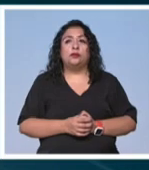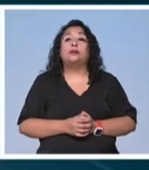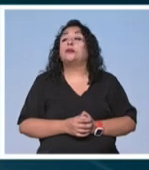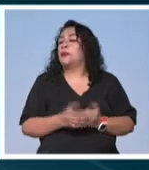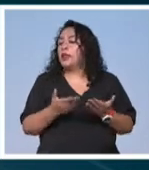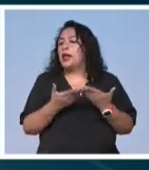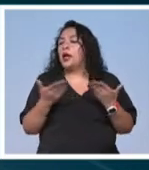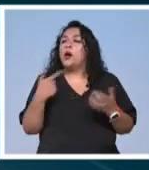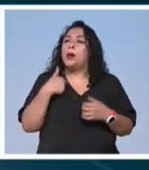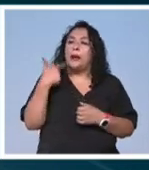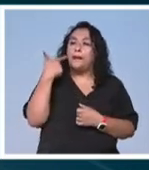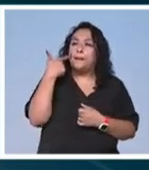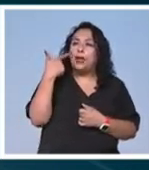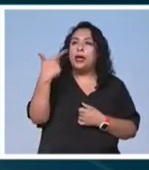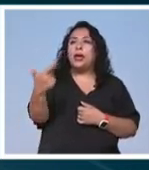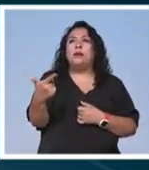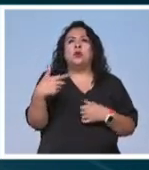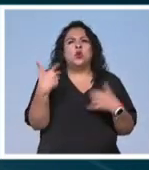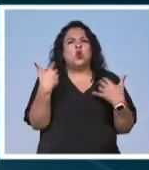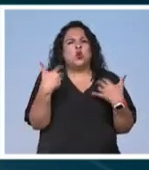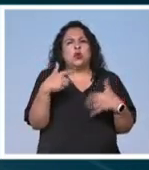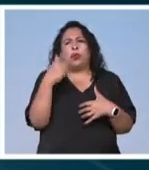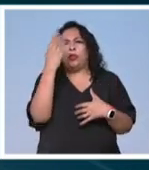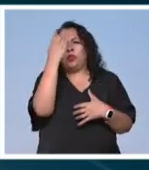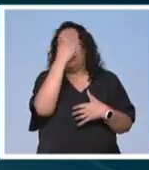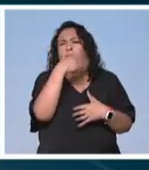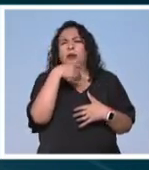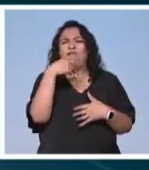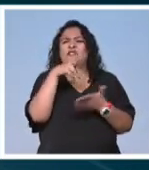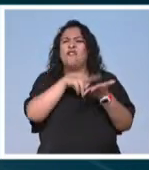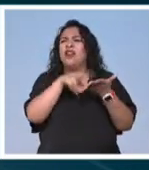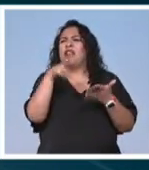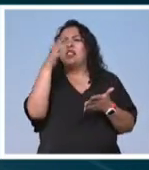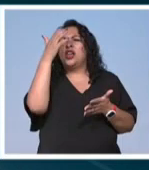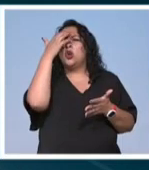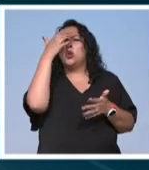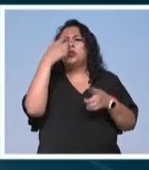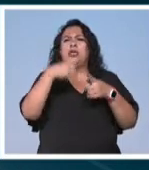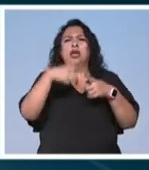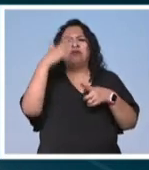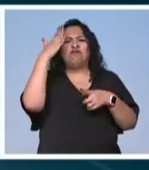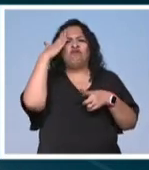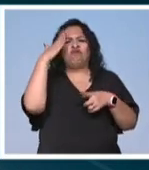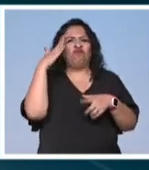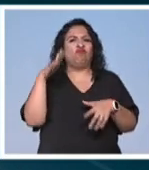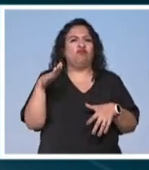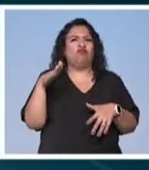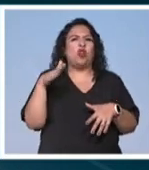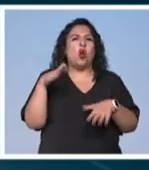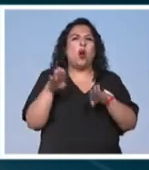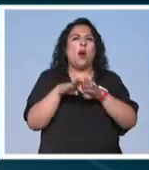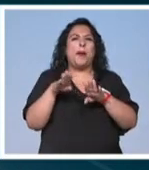ahora echemos un vistazo al polémico maquillaje verde y vamos a conocer a sus principales detractores